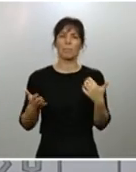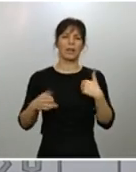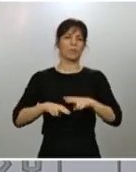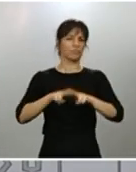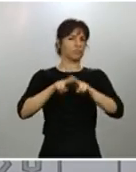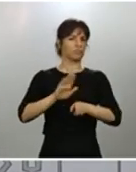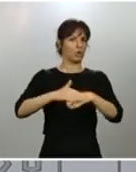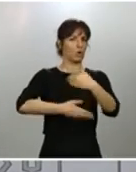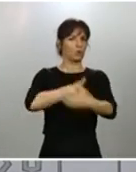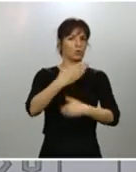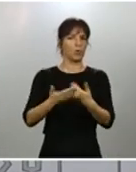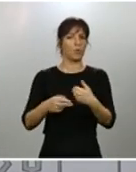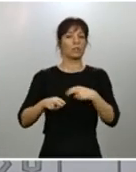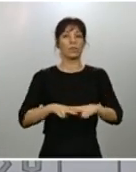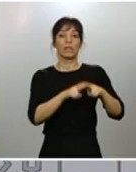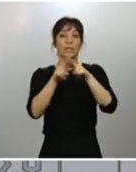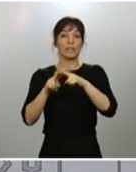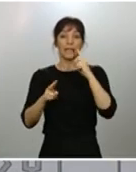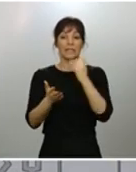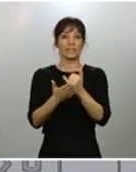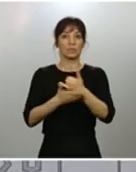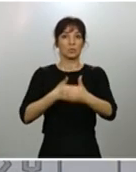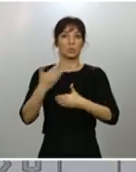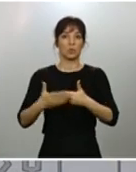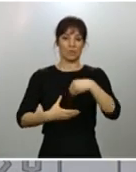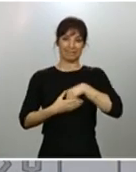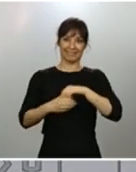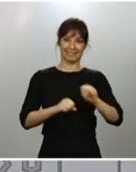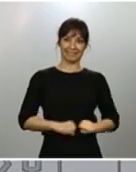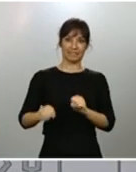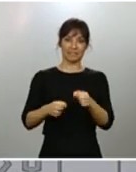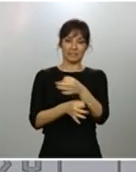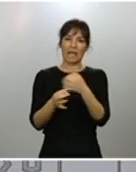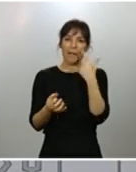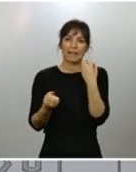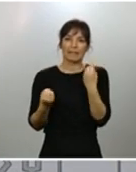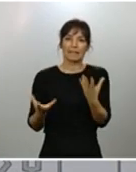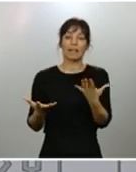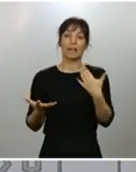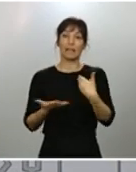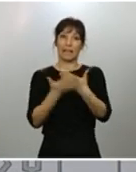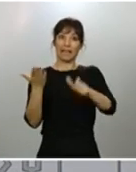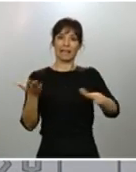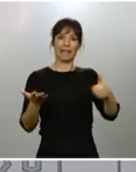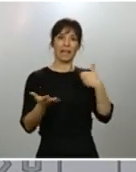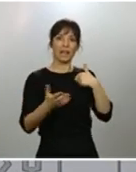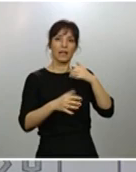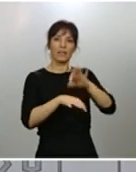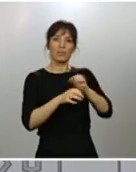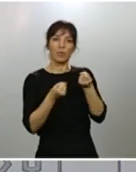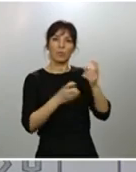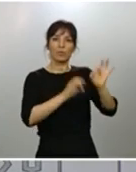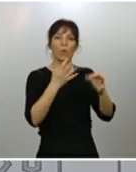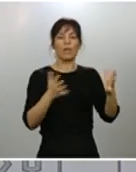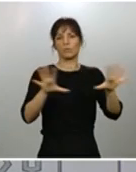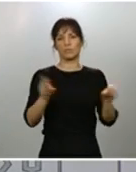los estudios de seroprevalencia, veremos además la incidencia en la población general y podremos hacer alguna valoración. Además, tenemos